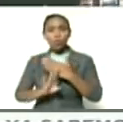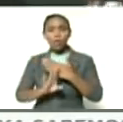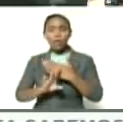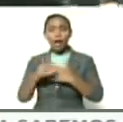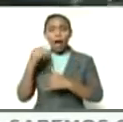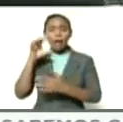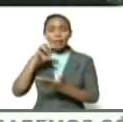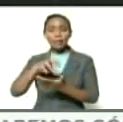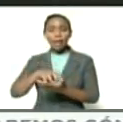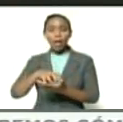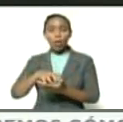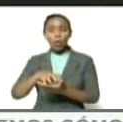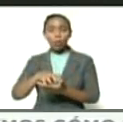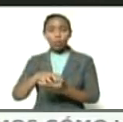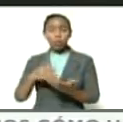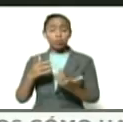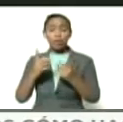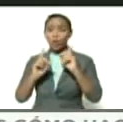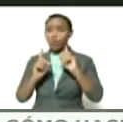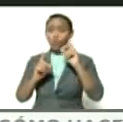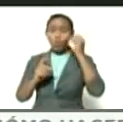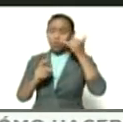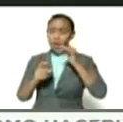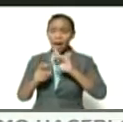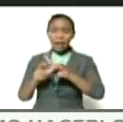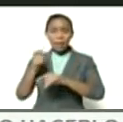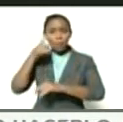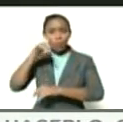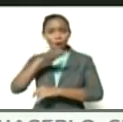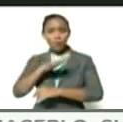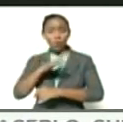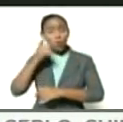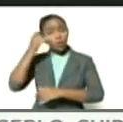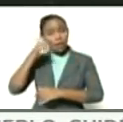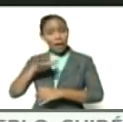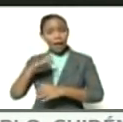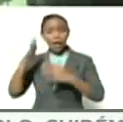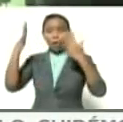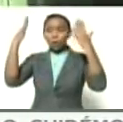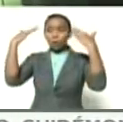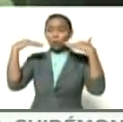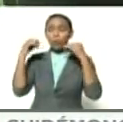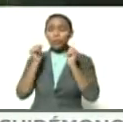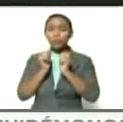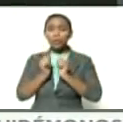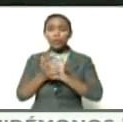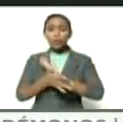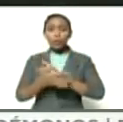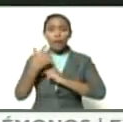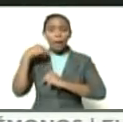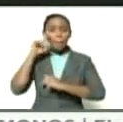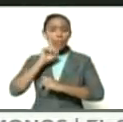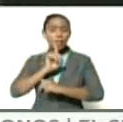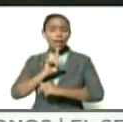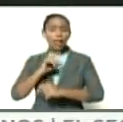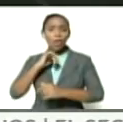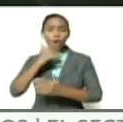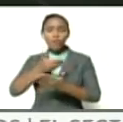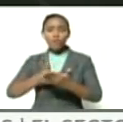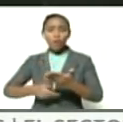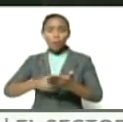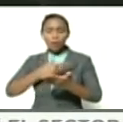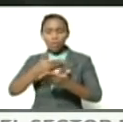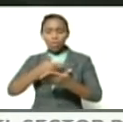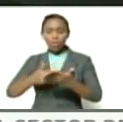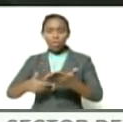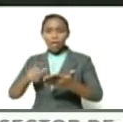burgués que no cree en el pueblo que lo que cree es en el aire acondicionado y en las mentiras de los informes escritos